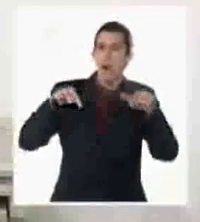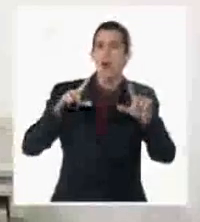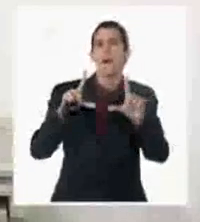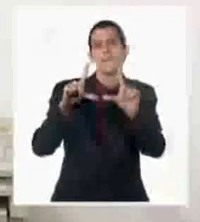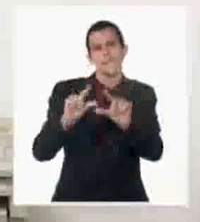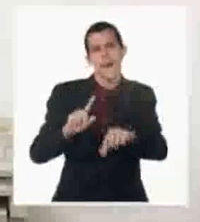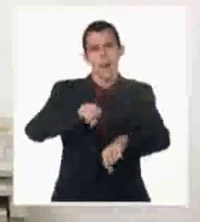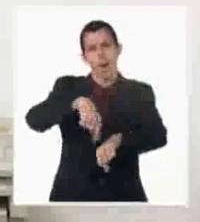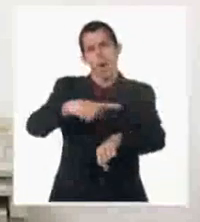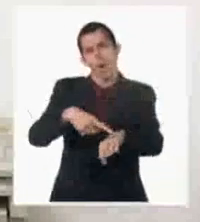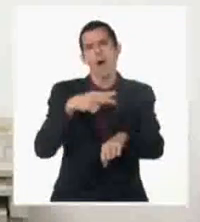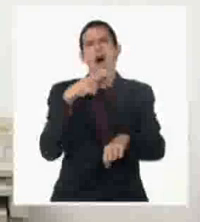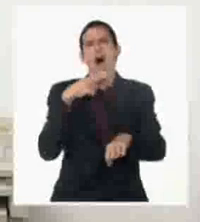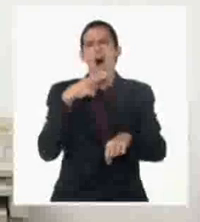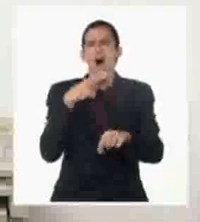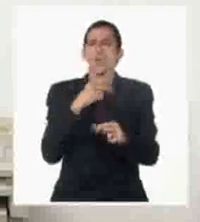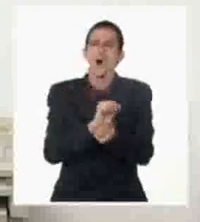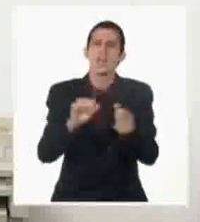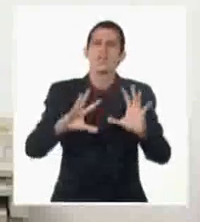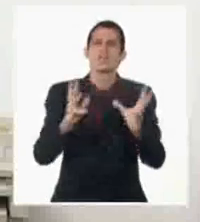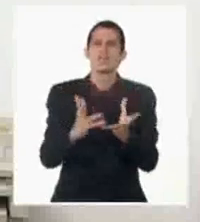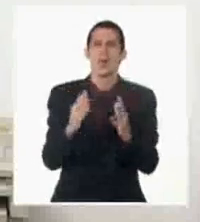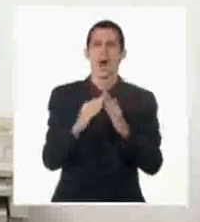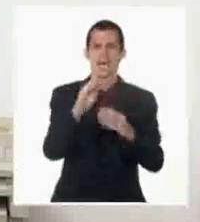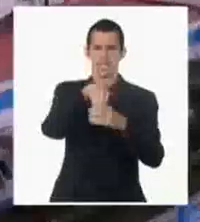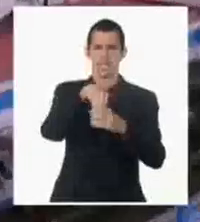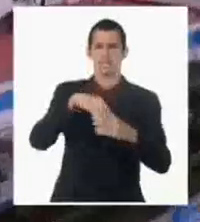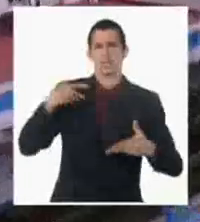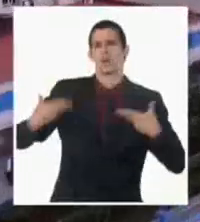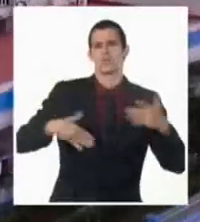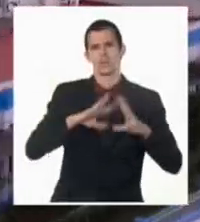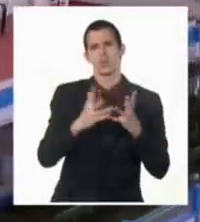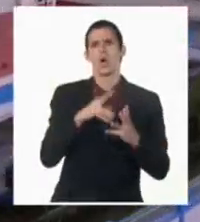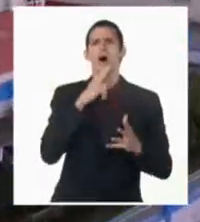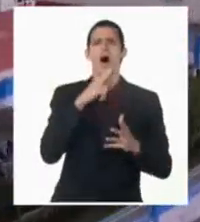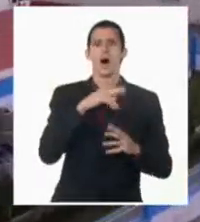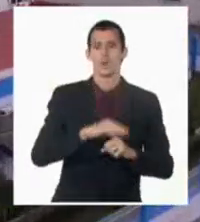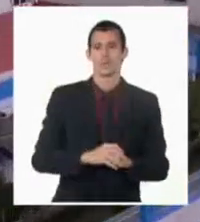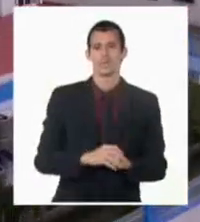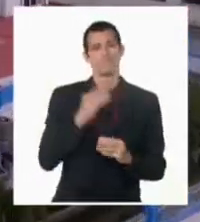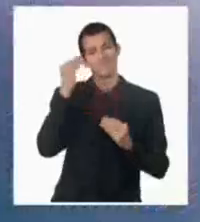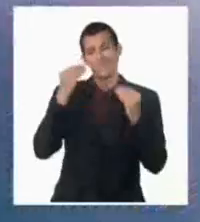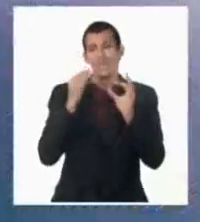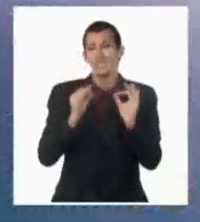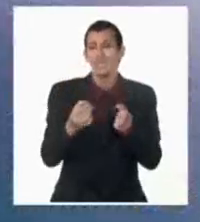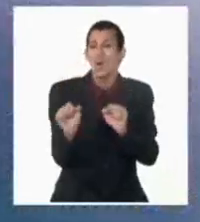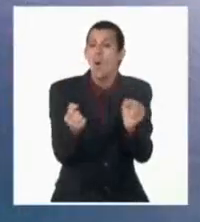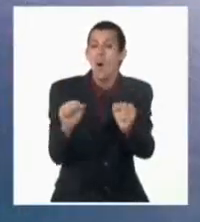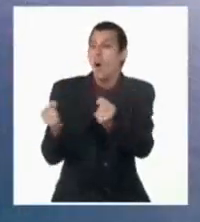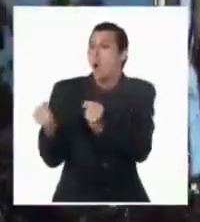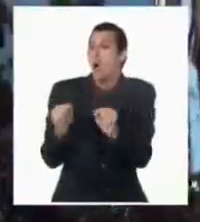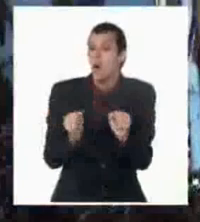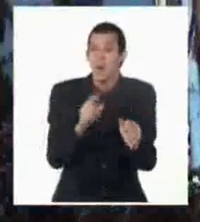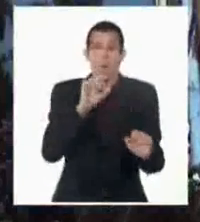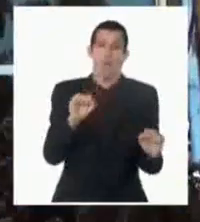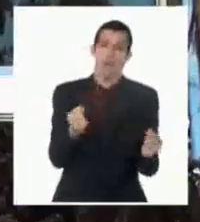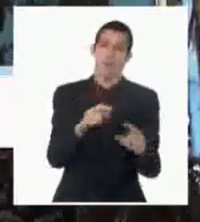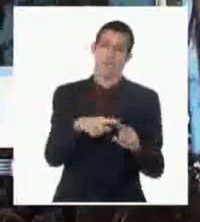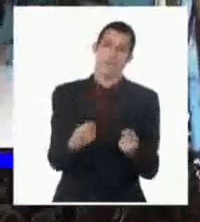servicio a zonas y que la población afectada sea la mínima. Este lunes, el sistema central de Palatino